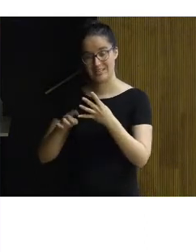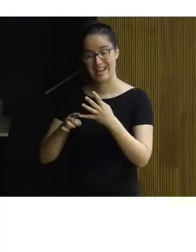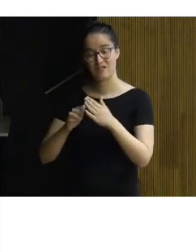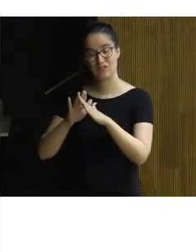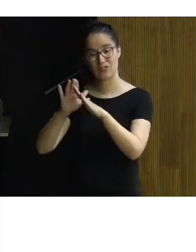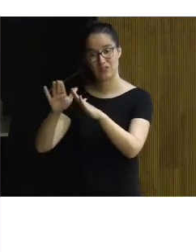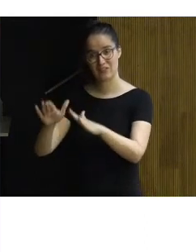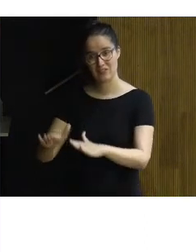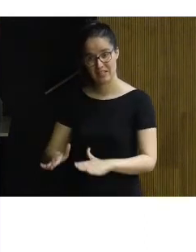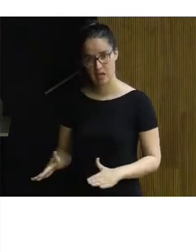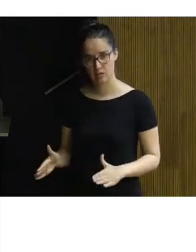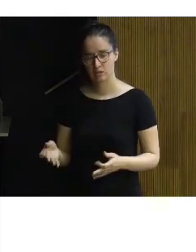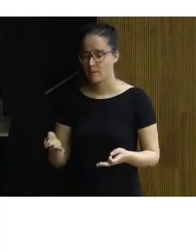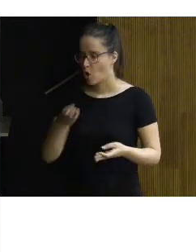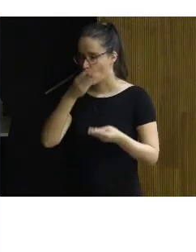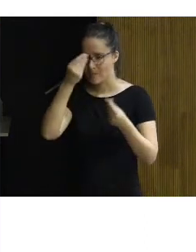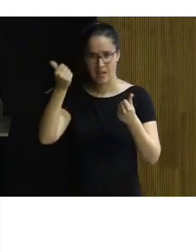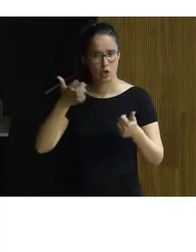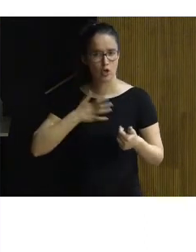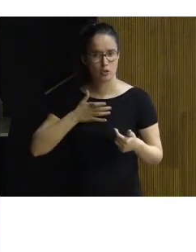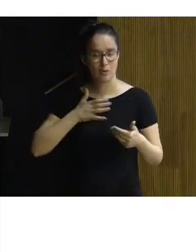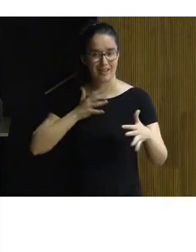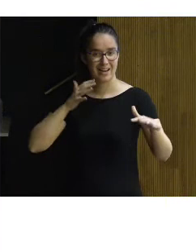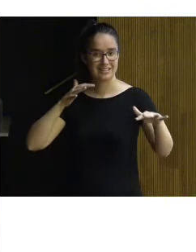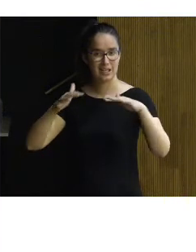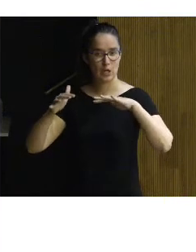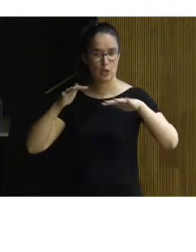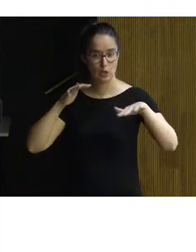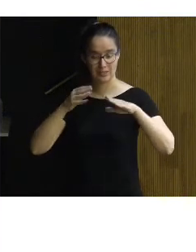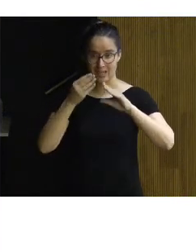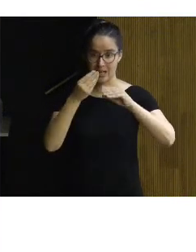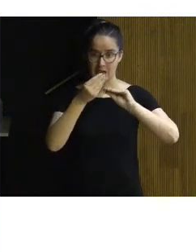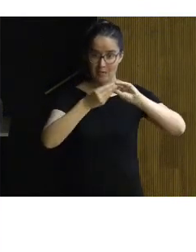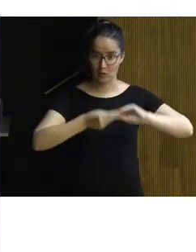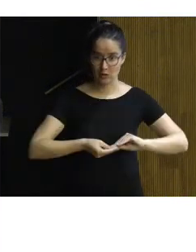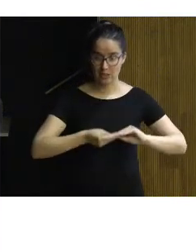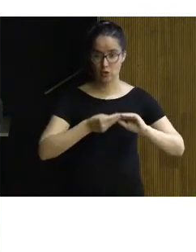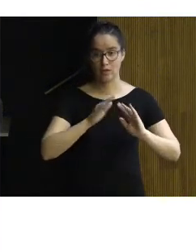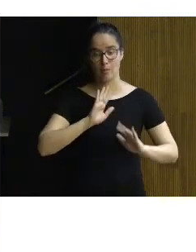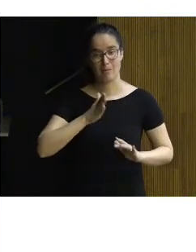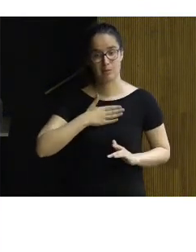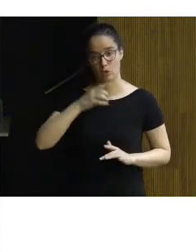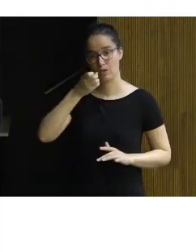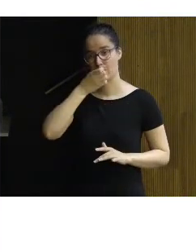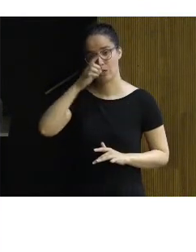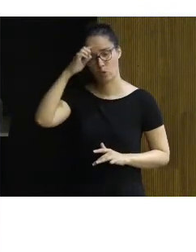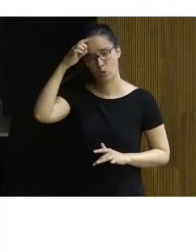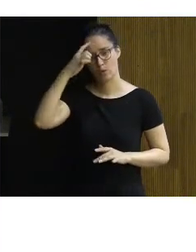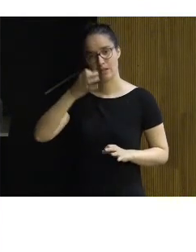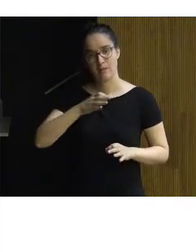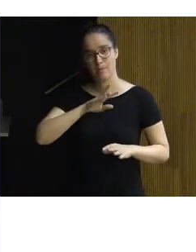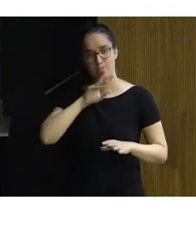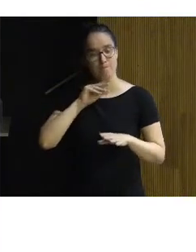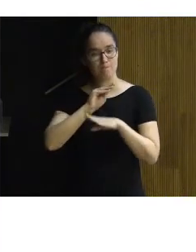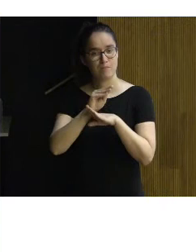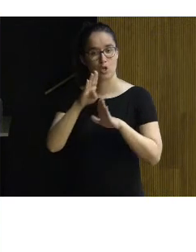final y en ningún caso olvidar que aquellas acciones que hayamos llevado en el patrimonio y en el bien cultural pues tienen que ser mantenidas